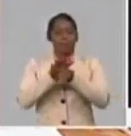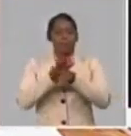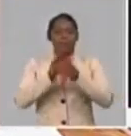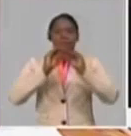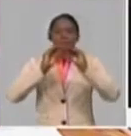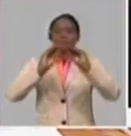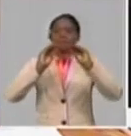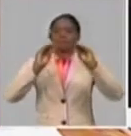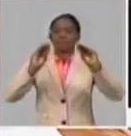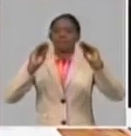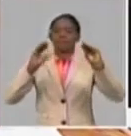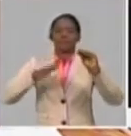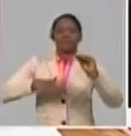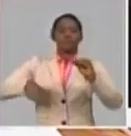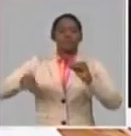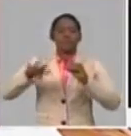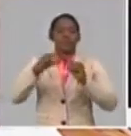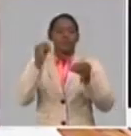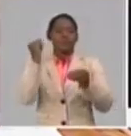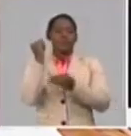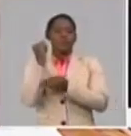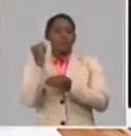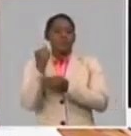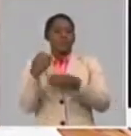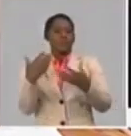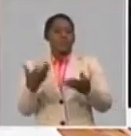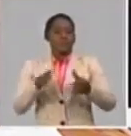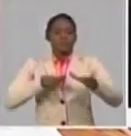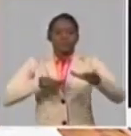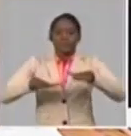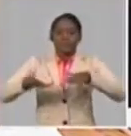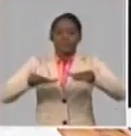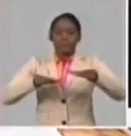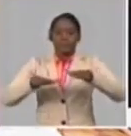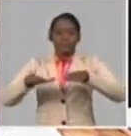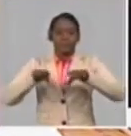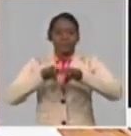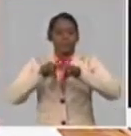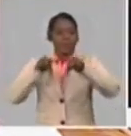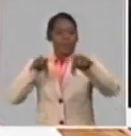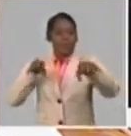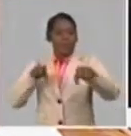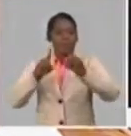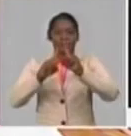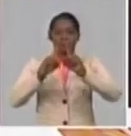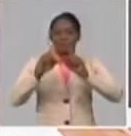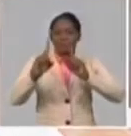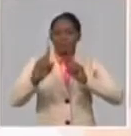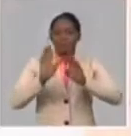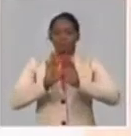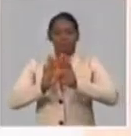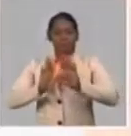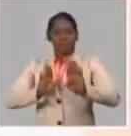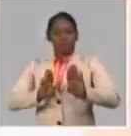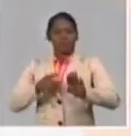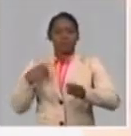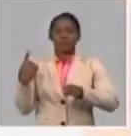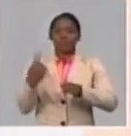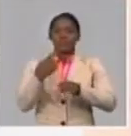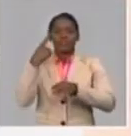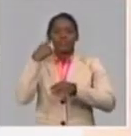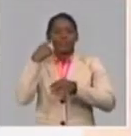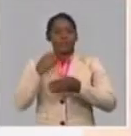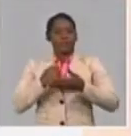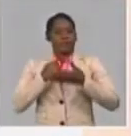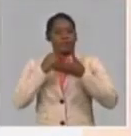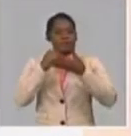refuercen todo lo que tiene que ver con las acciones para el aislamiento social. Se exprese el apoyo mayoritario